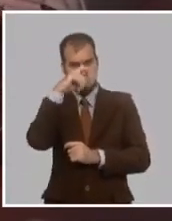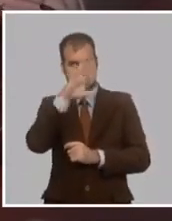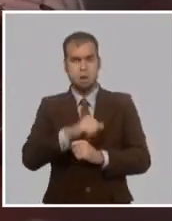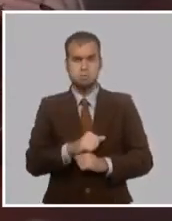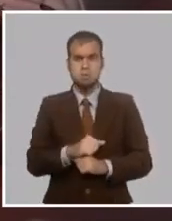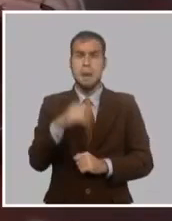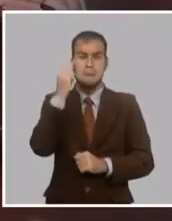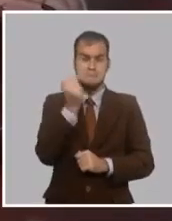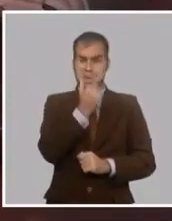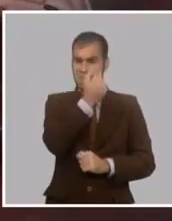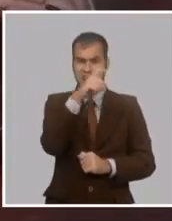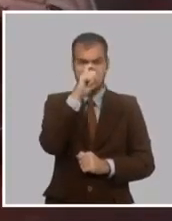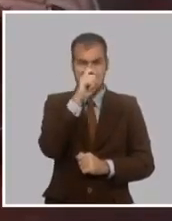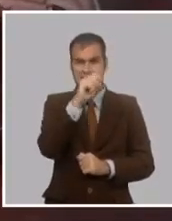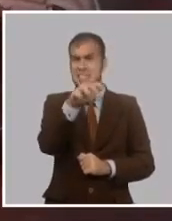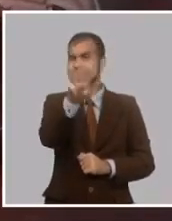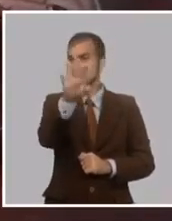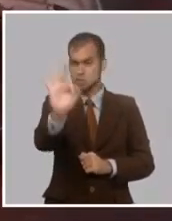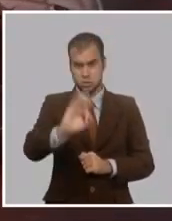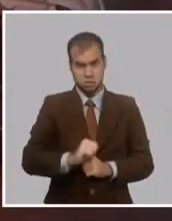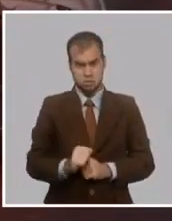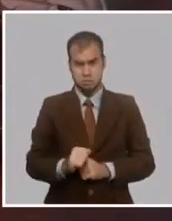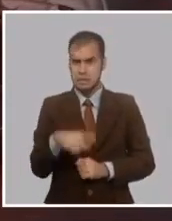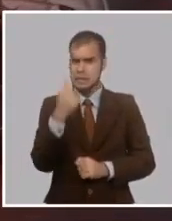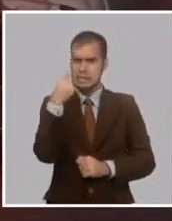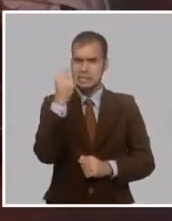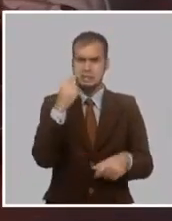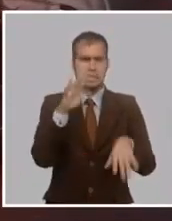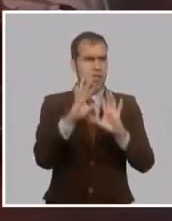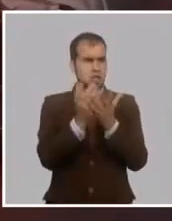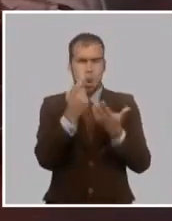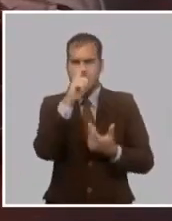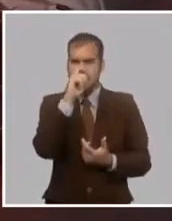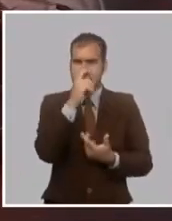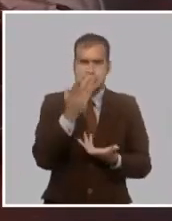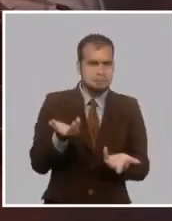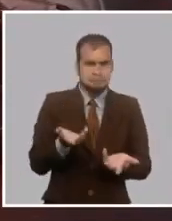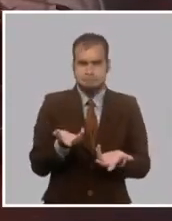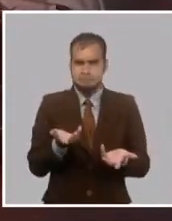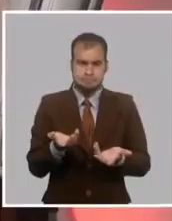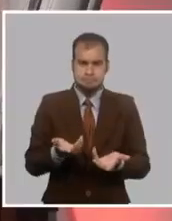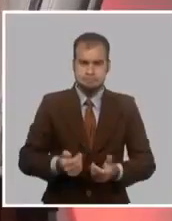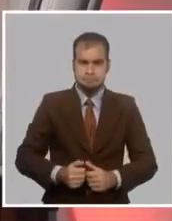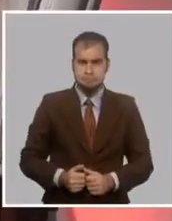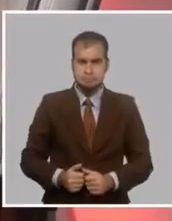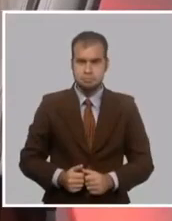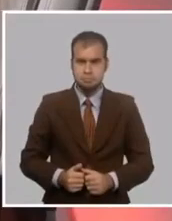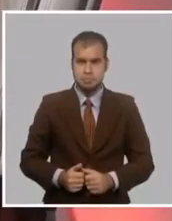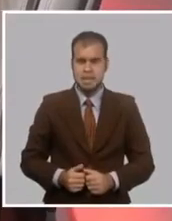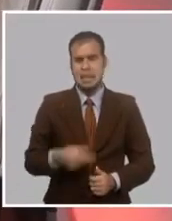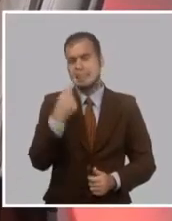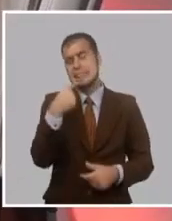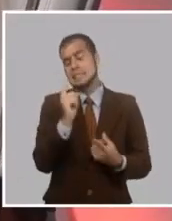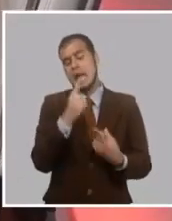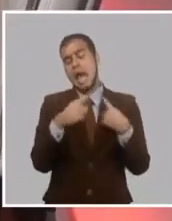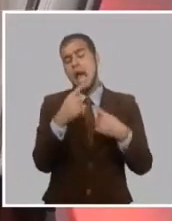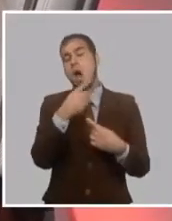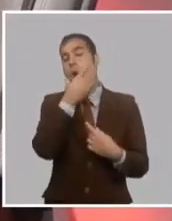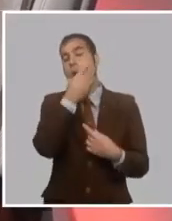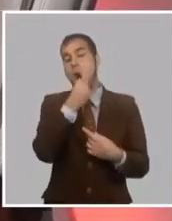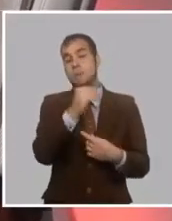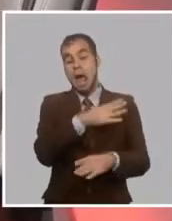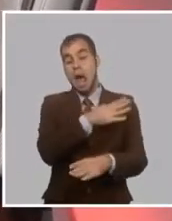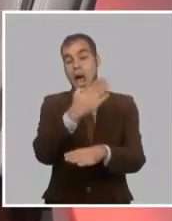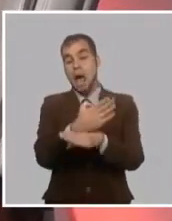tenía 38 años. Estaba por encima de los límites burocráticos que había establecido cuando se acababa la juventud. A me da mucha risa y se es joven hasta los 35 años. usted hasta los